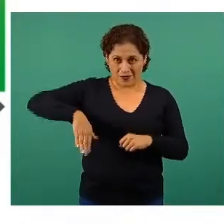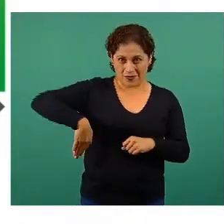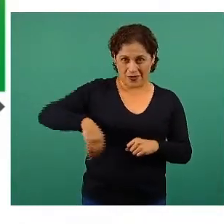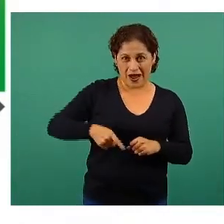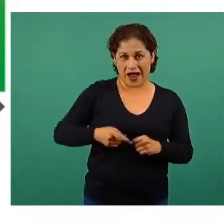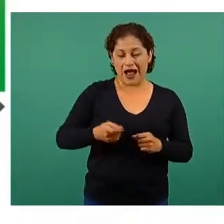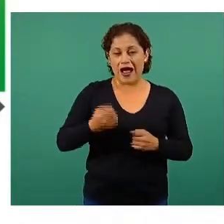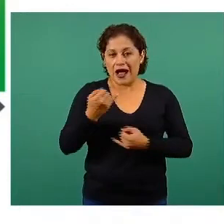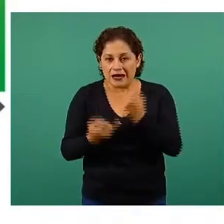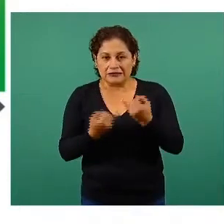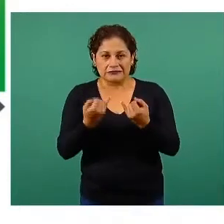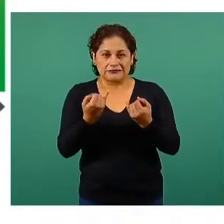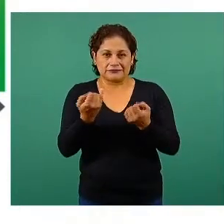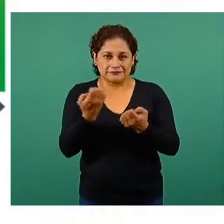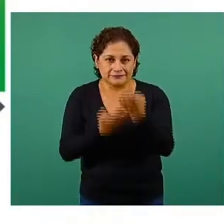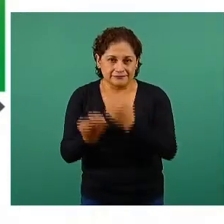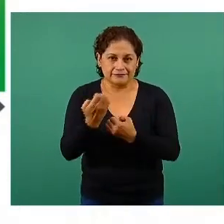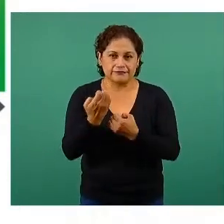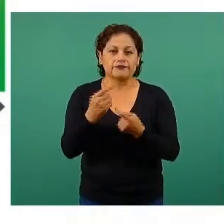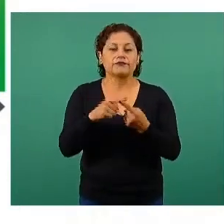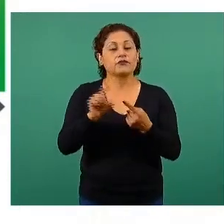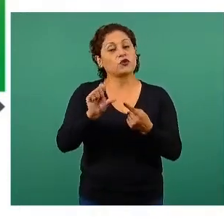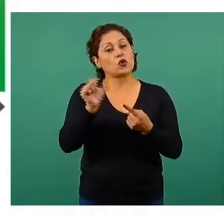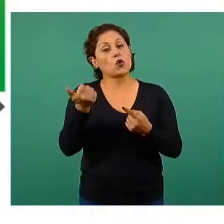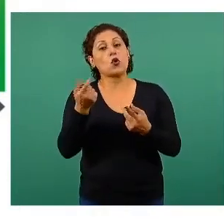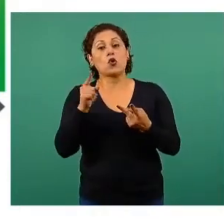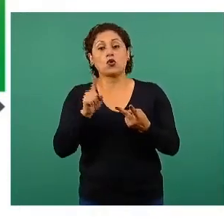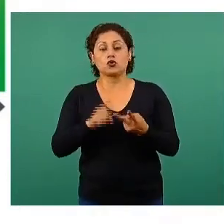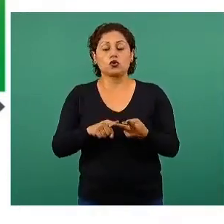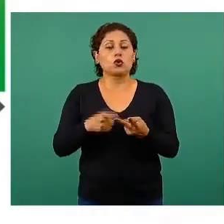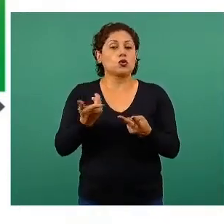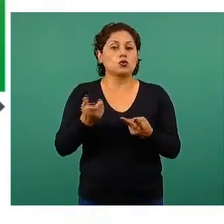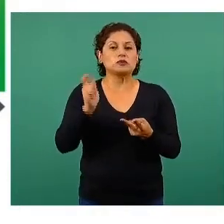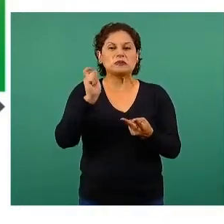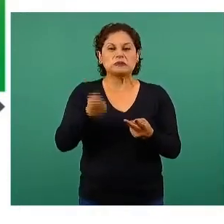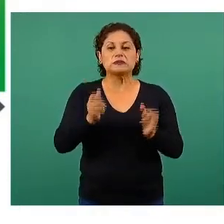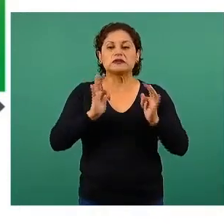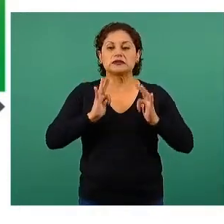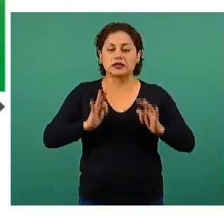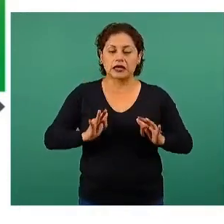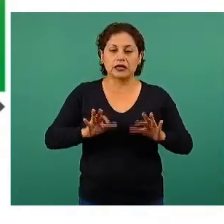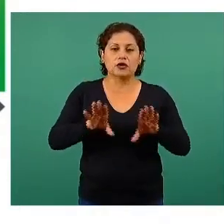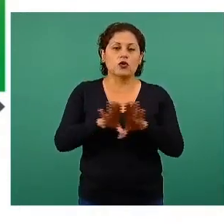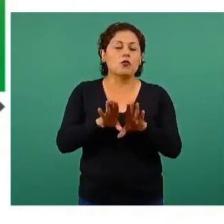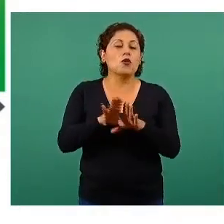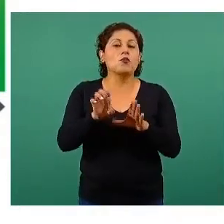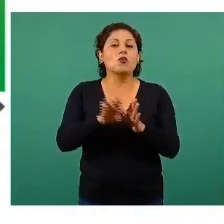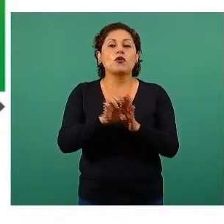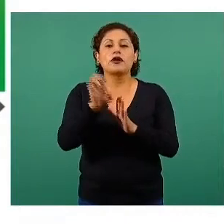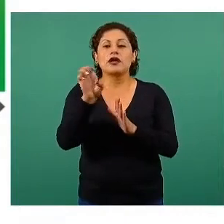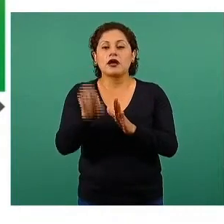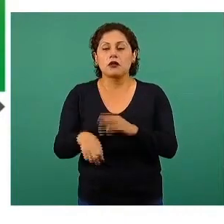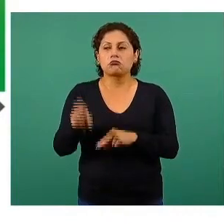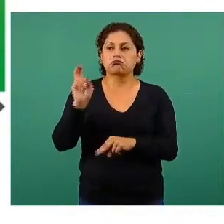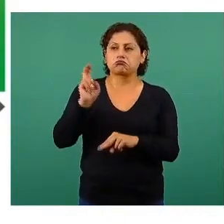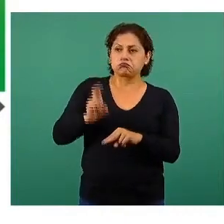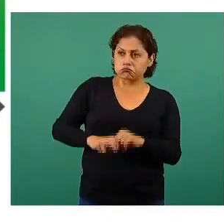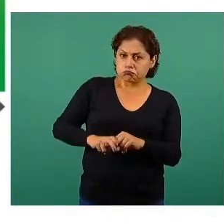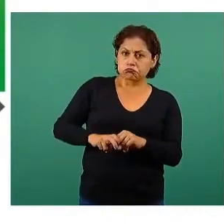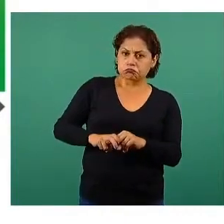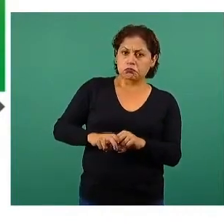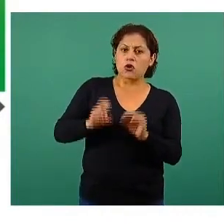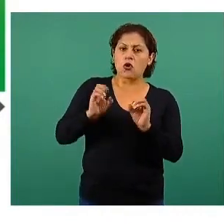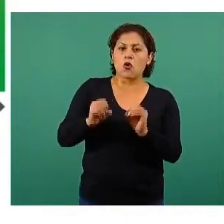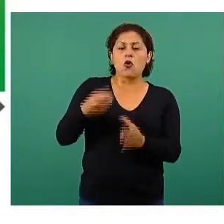otra es el tiempo sedentario, que es básicamente los comportamientos que hacemos estando sentados o